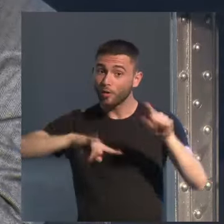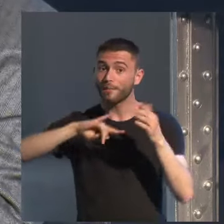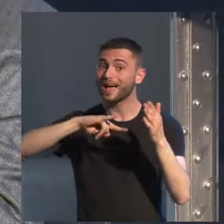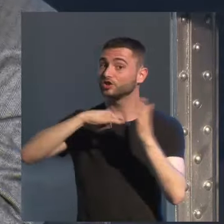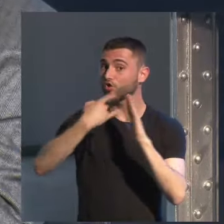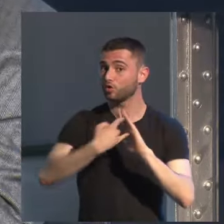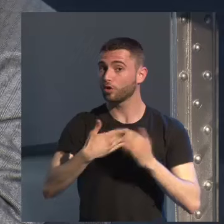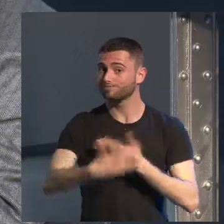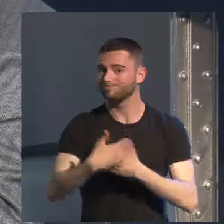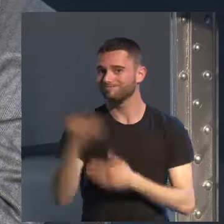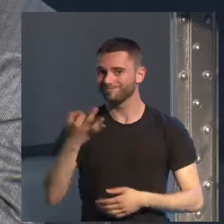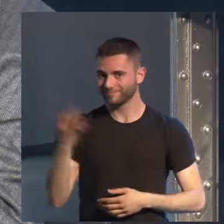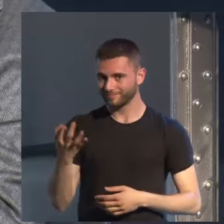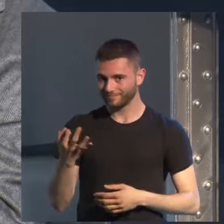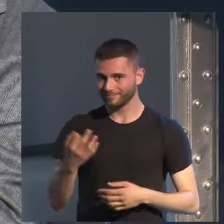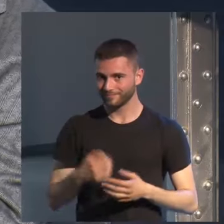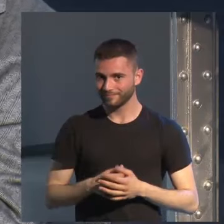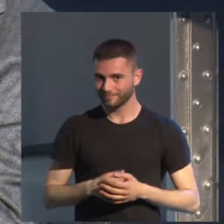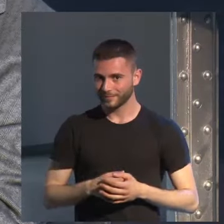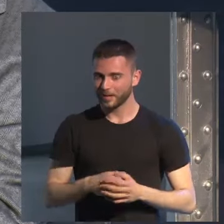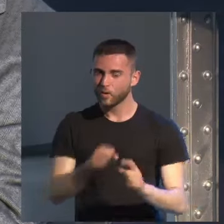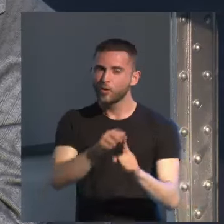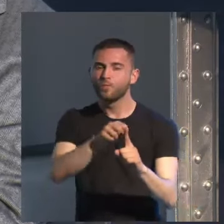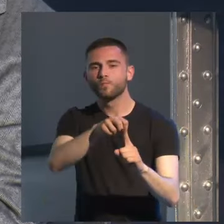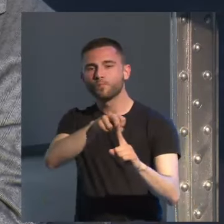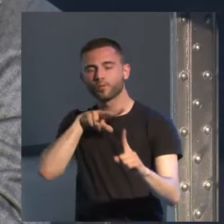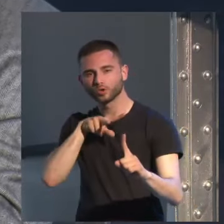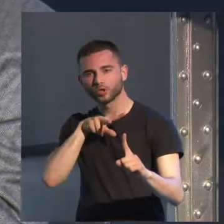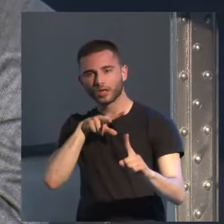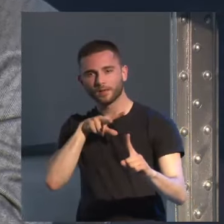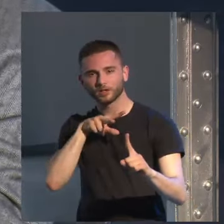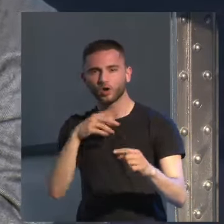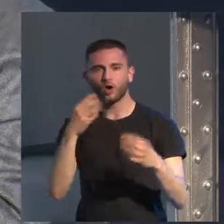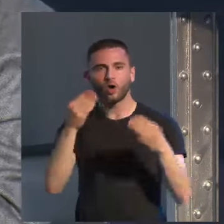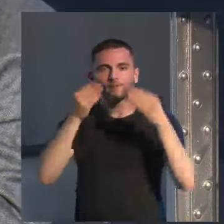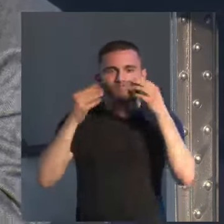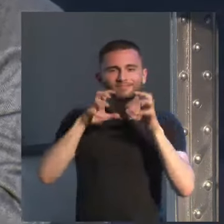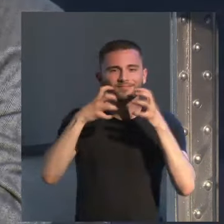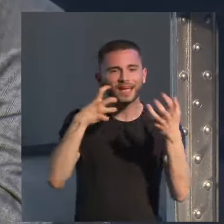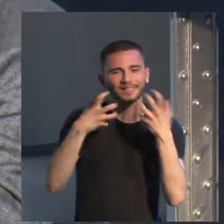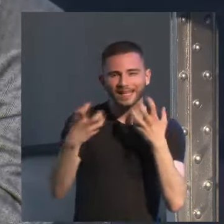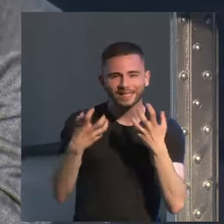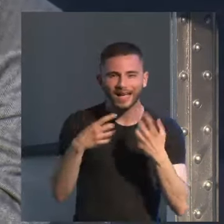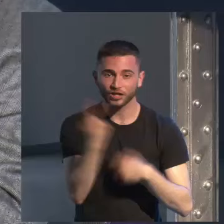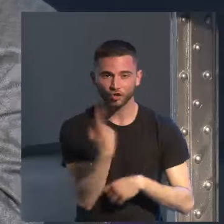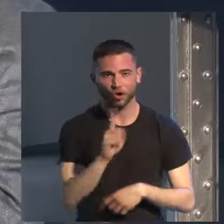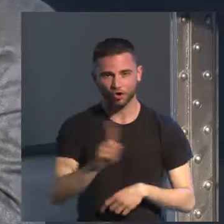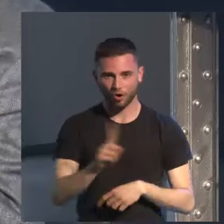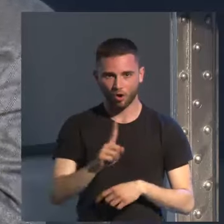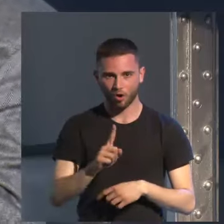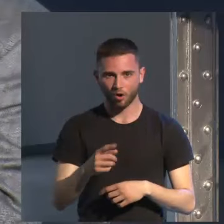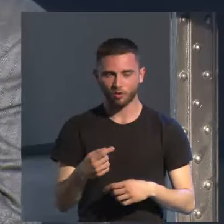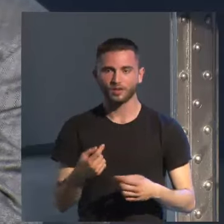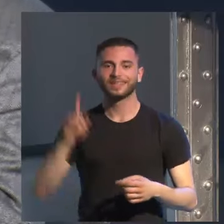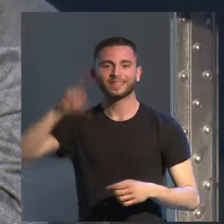resolverlo no solamente desde una perspectiva estética o artística, también hay que resolverlo desde una